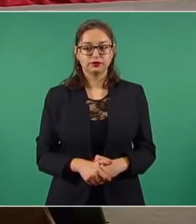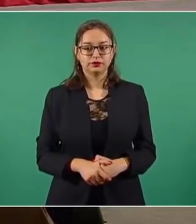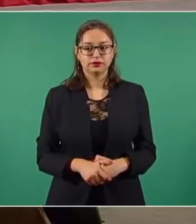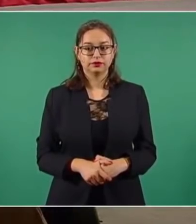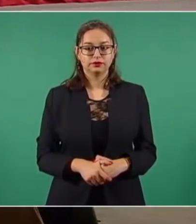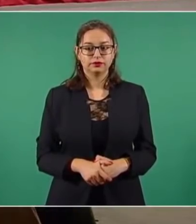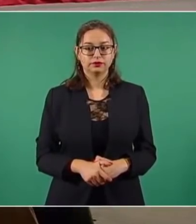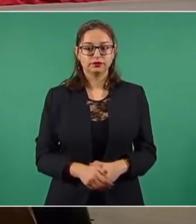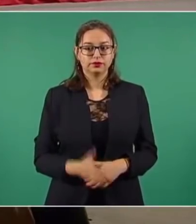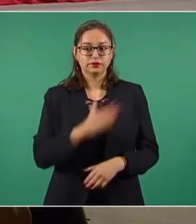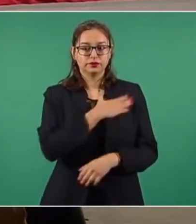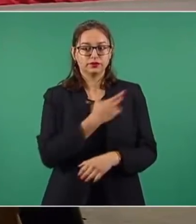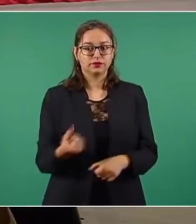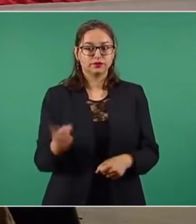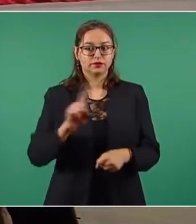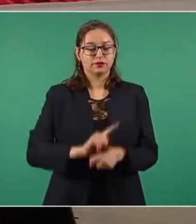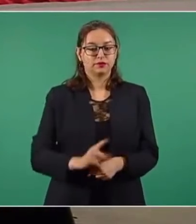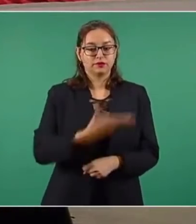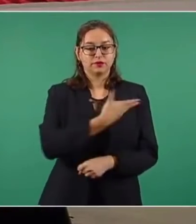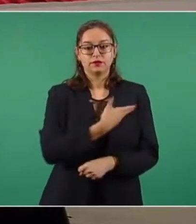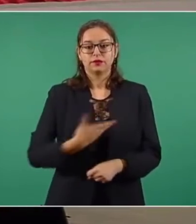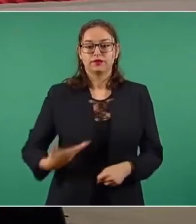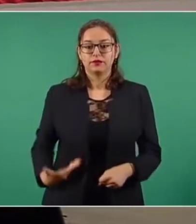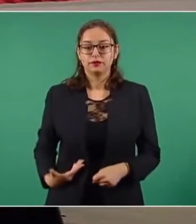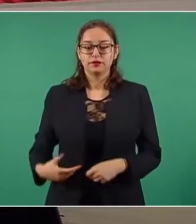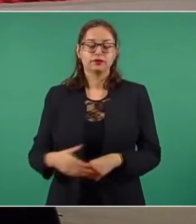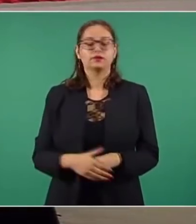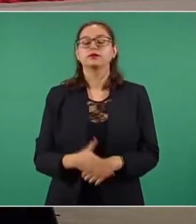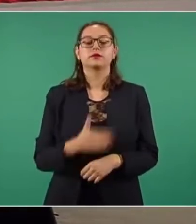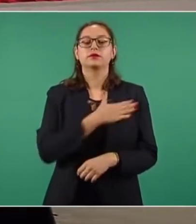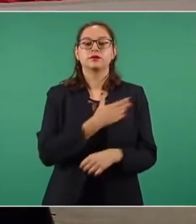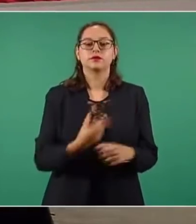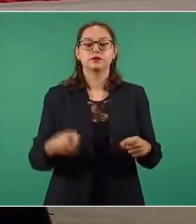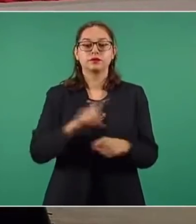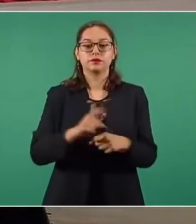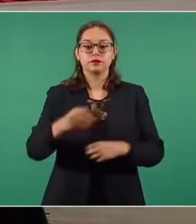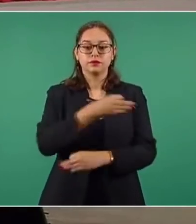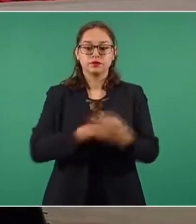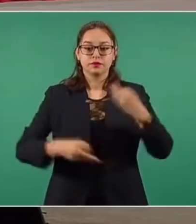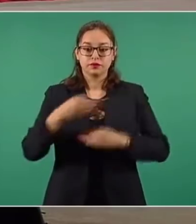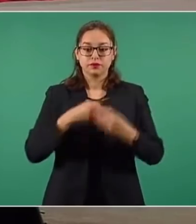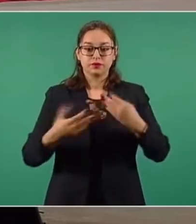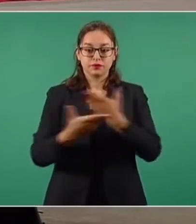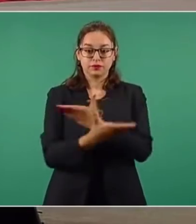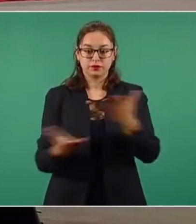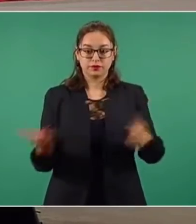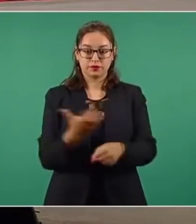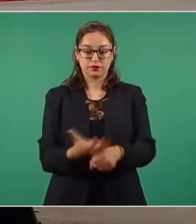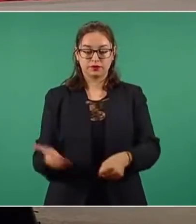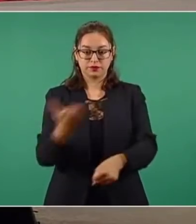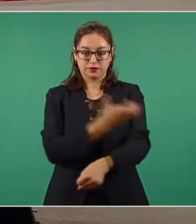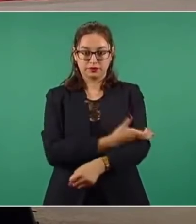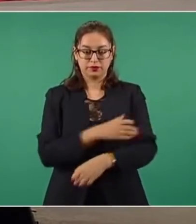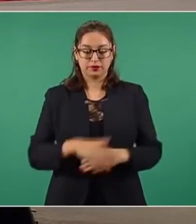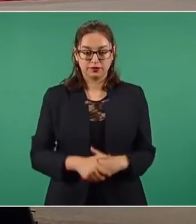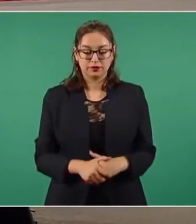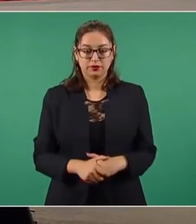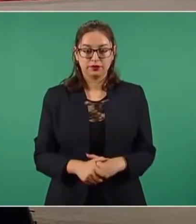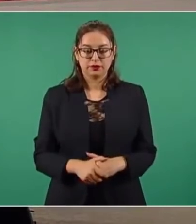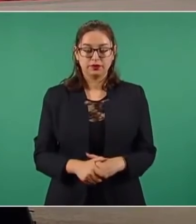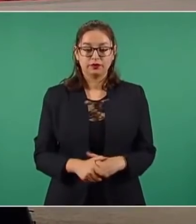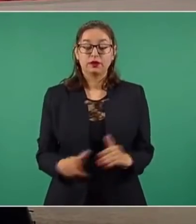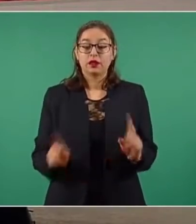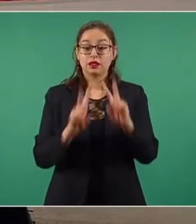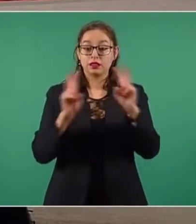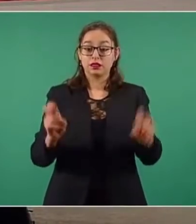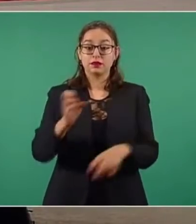Buenos días, señor presidente, buenos días a todos ustedes, compañeros de gabinete, buenos días. En lo que se refiere al regreso a